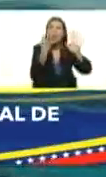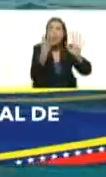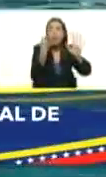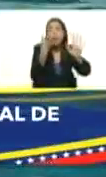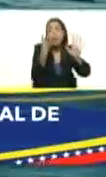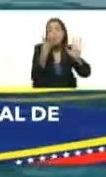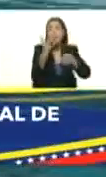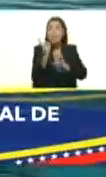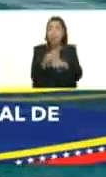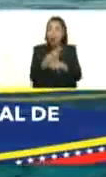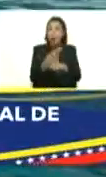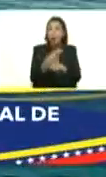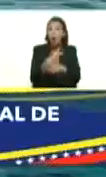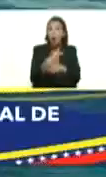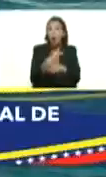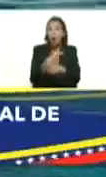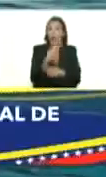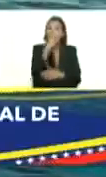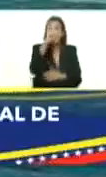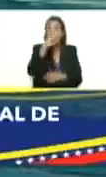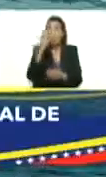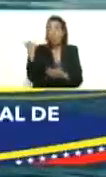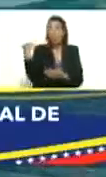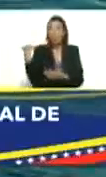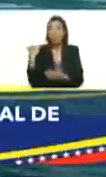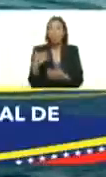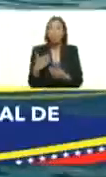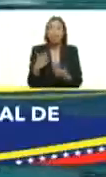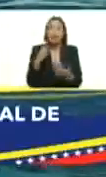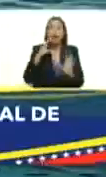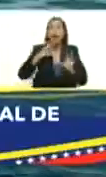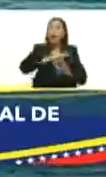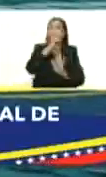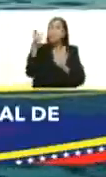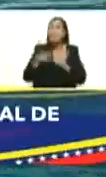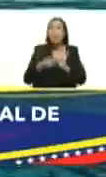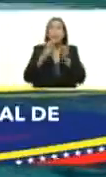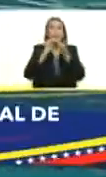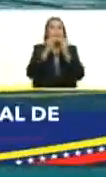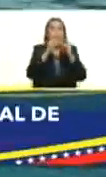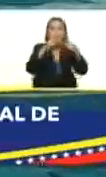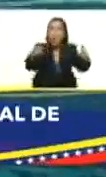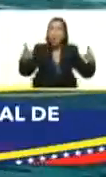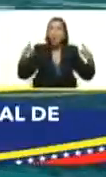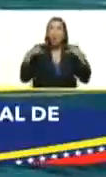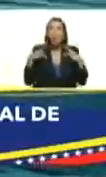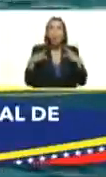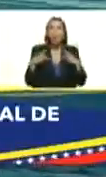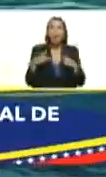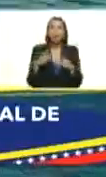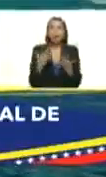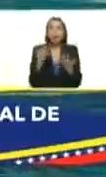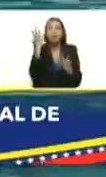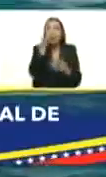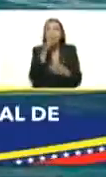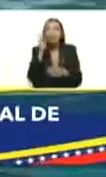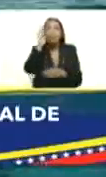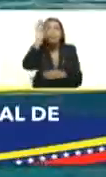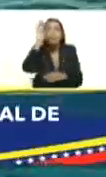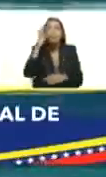en medio de la pandemia siguiendo sus instrucciones y dijo recuperen las instalaciones deportivas para la juventud